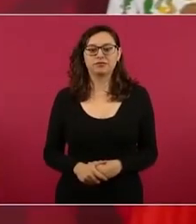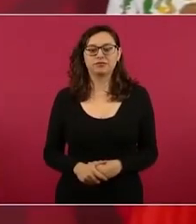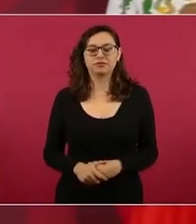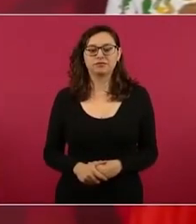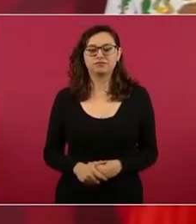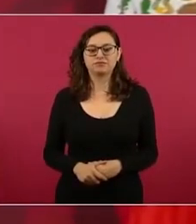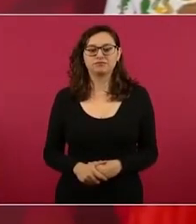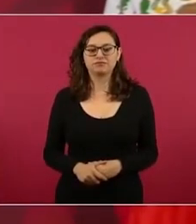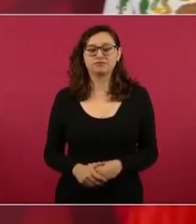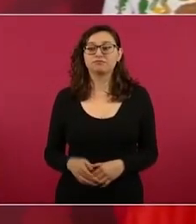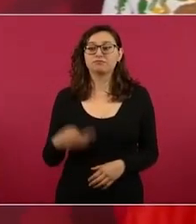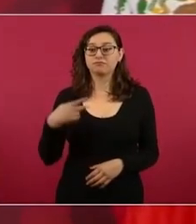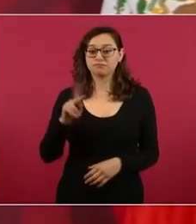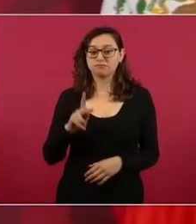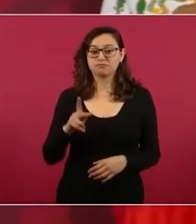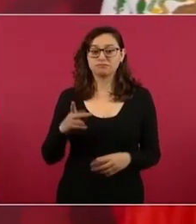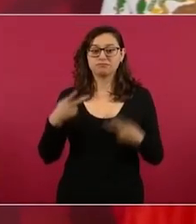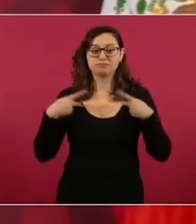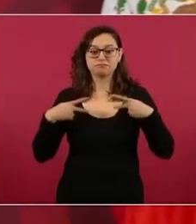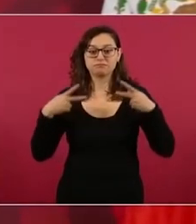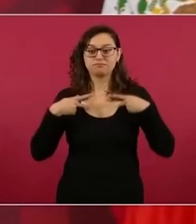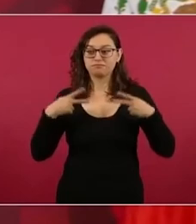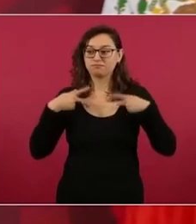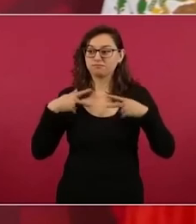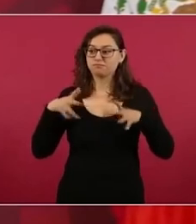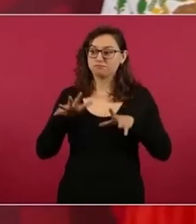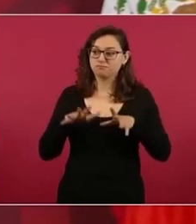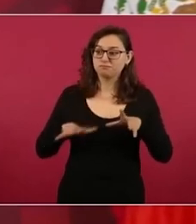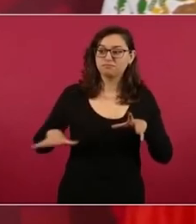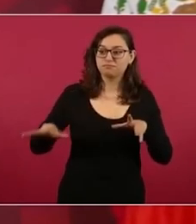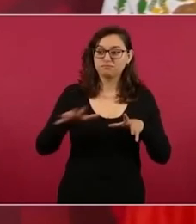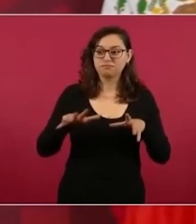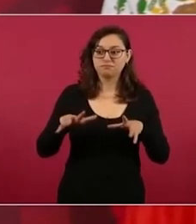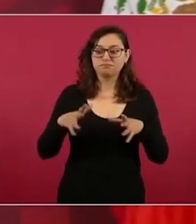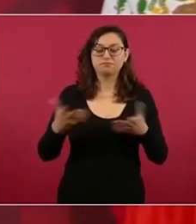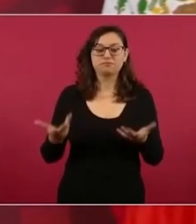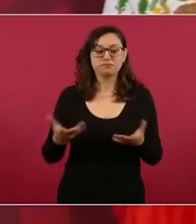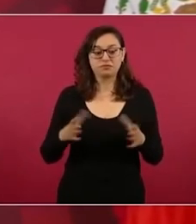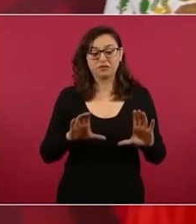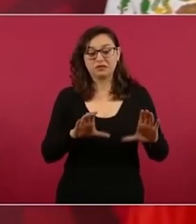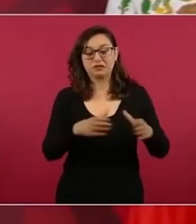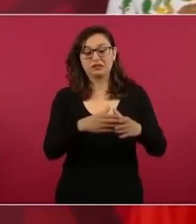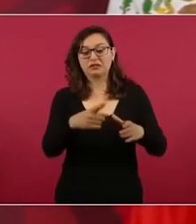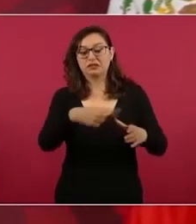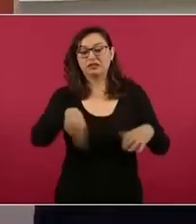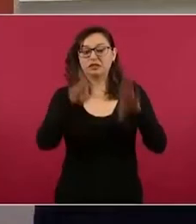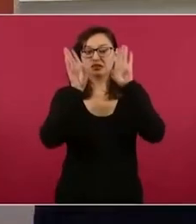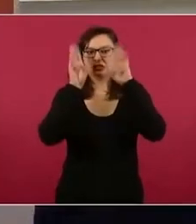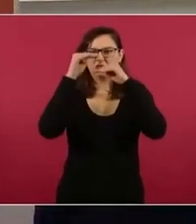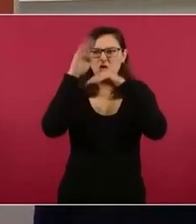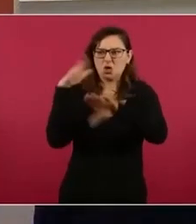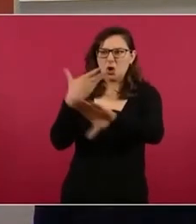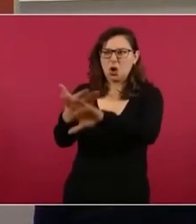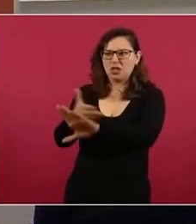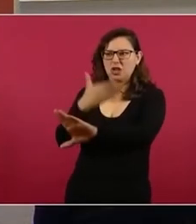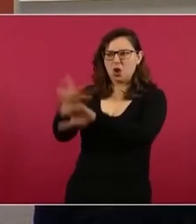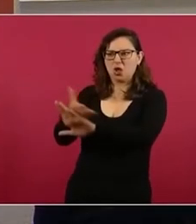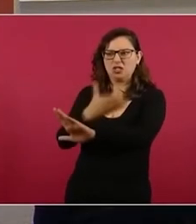unidos todos los conservados y sin